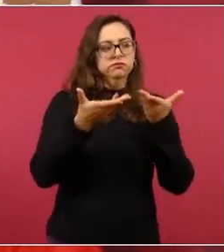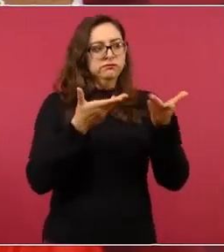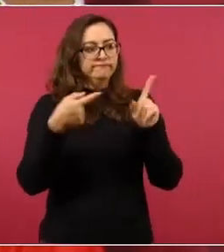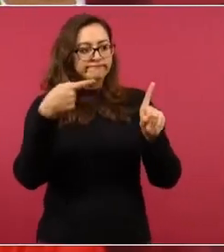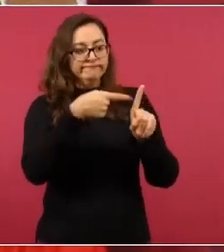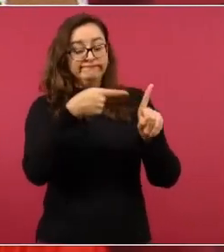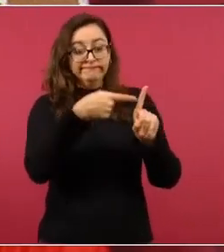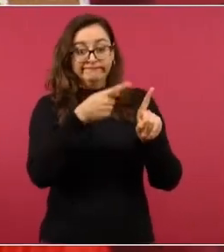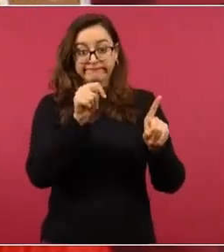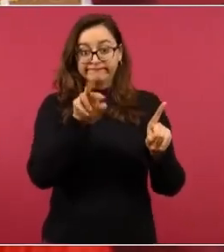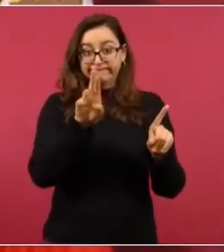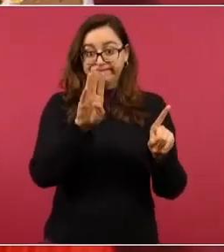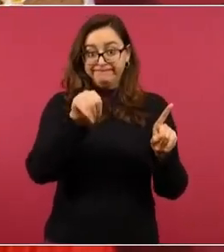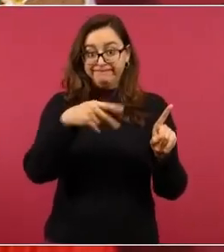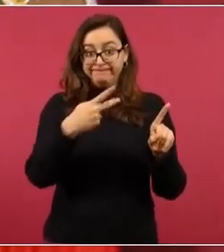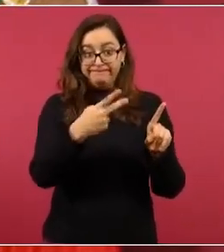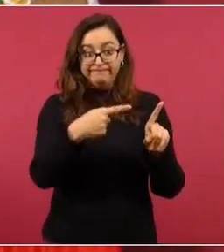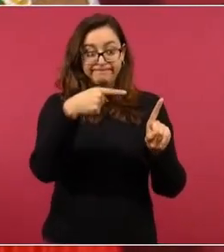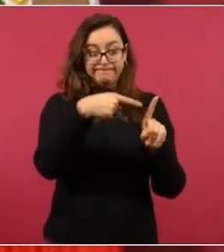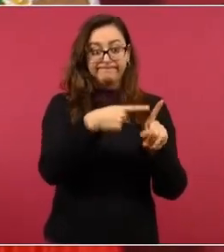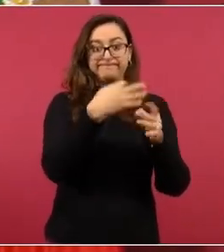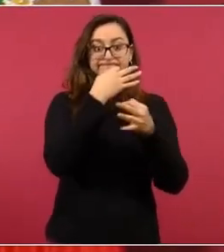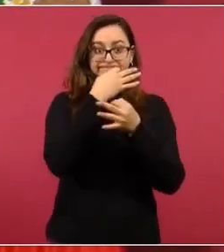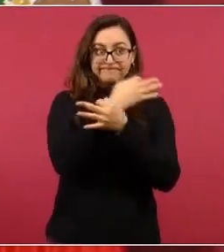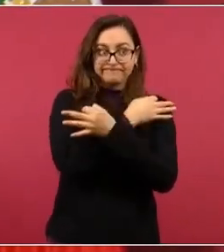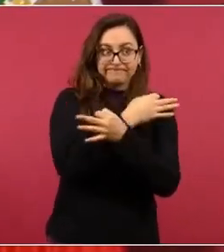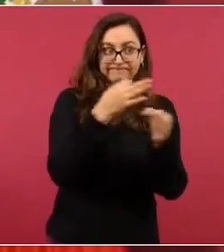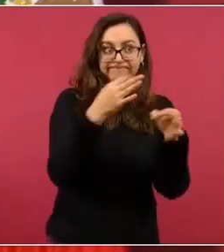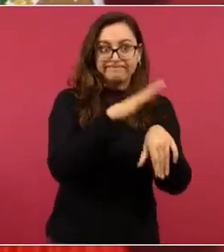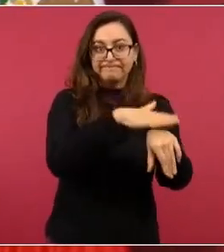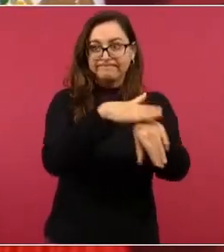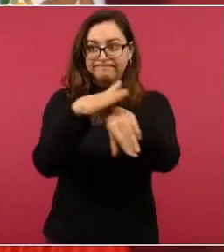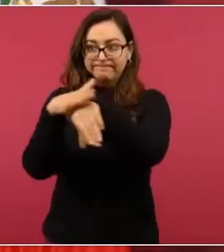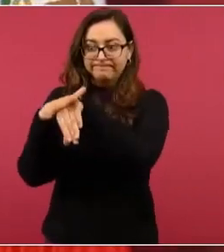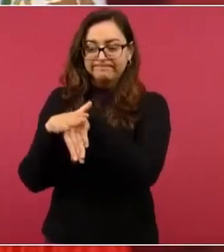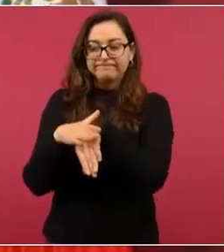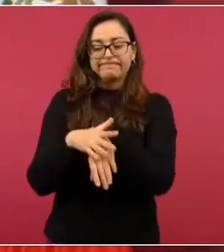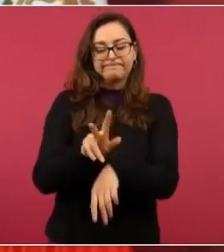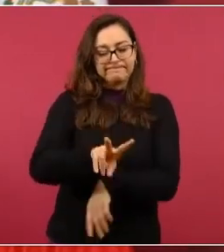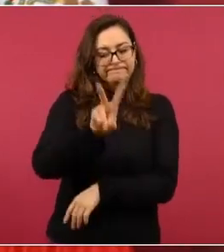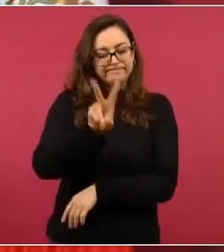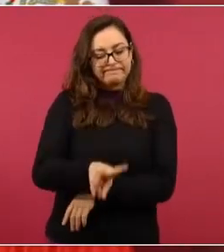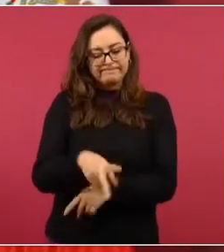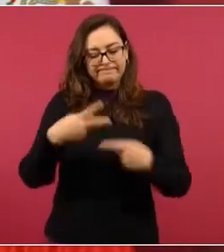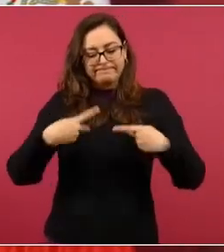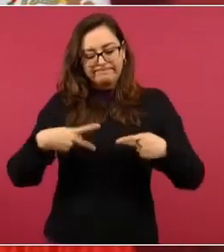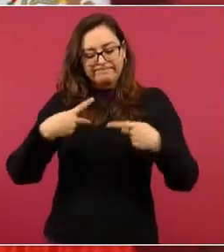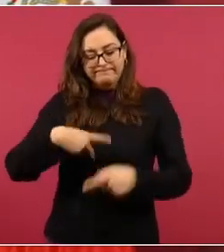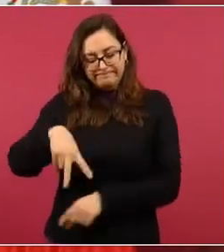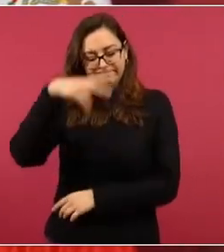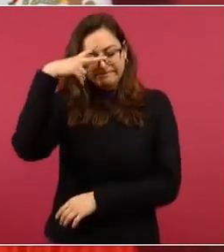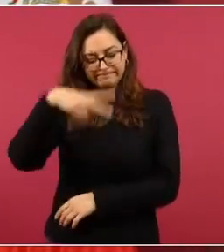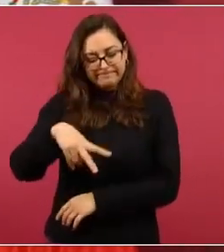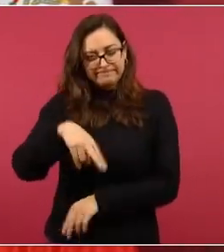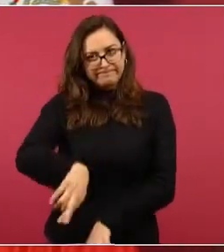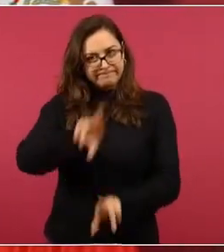fue borrar todo lo que había expresado,